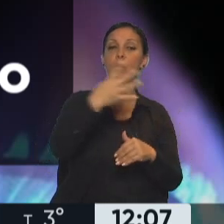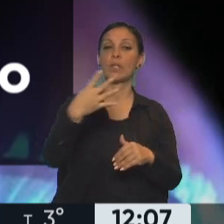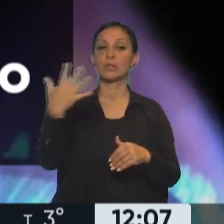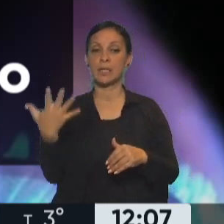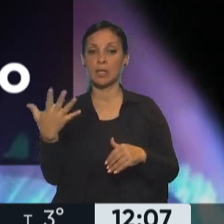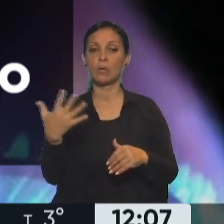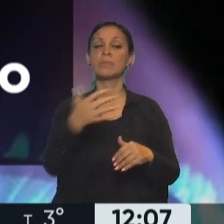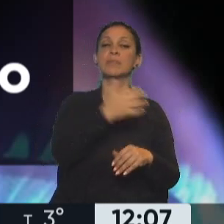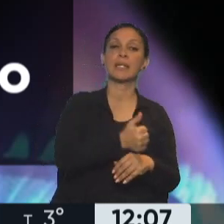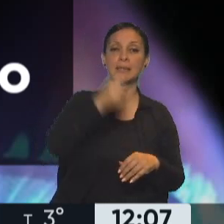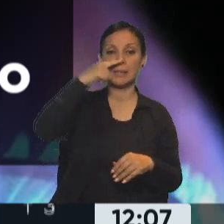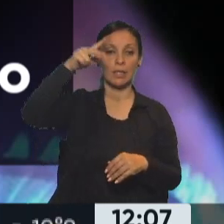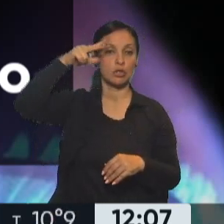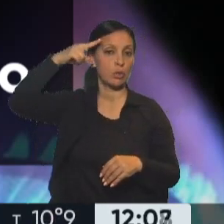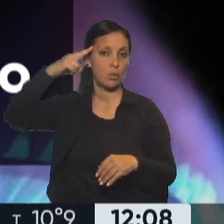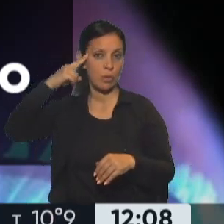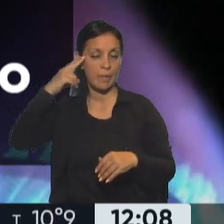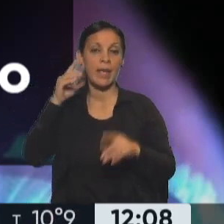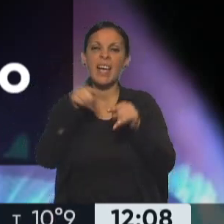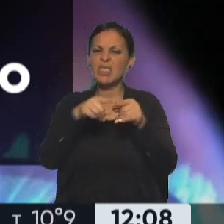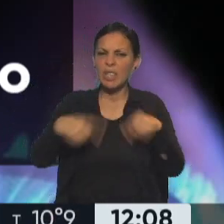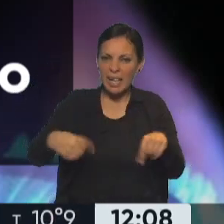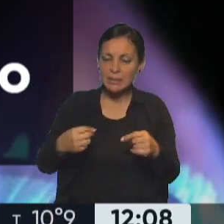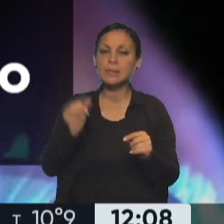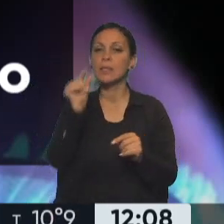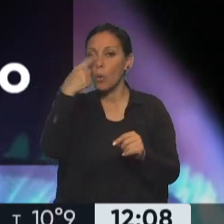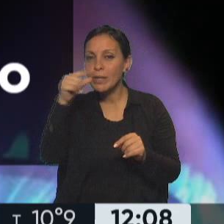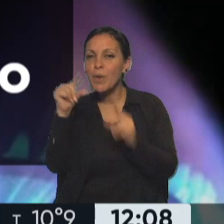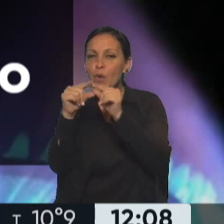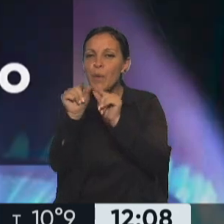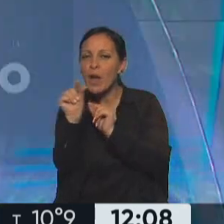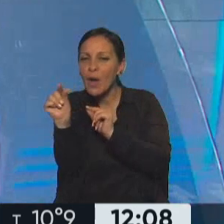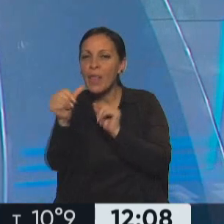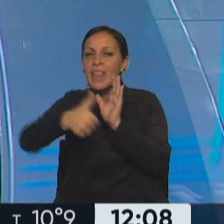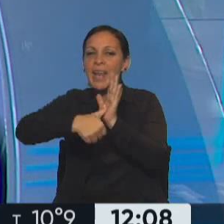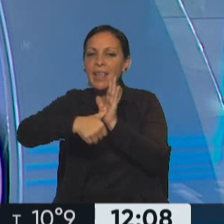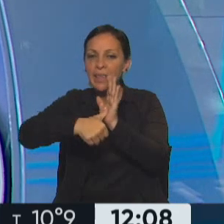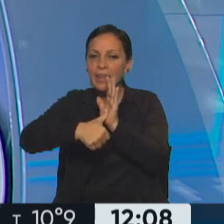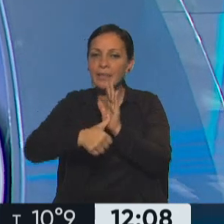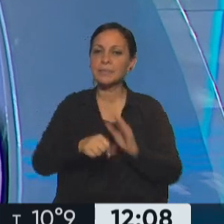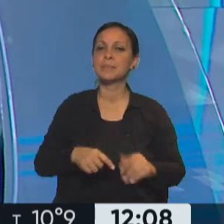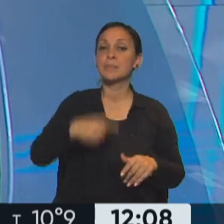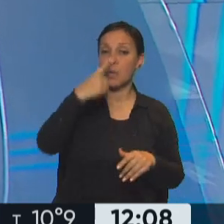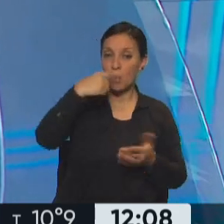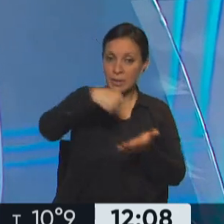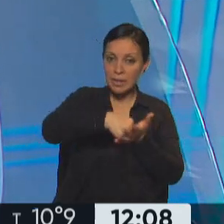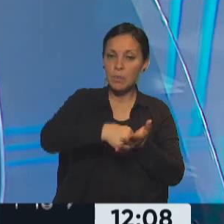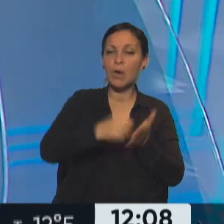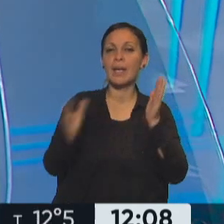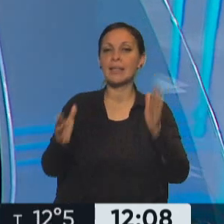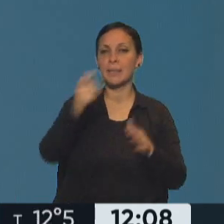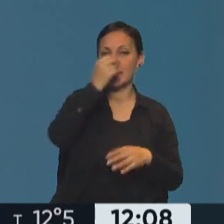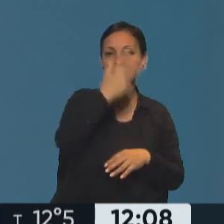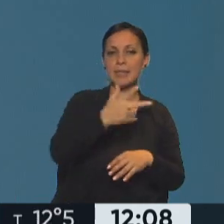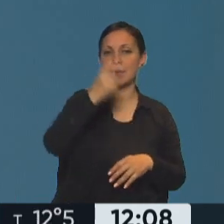julio, 6, 7, 8 y 9, la terminación, reiteramos, del DNI, entre el 23 y el 26 de julio. Sí. Comienza